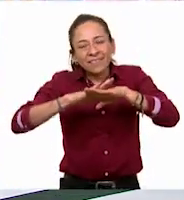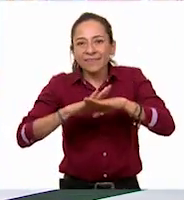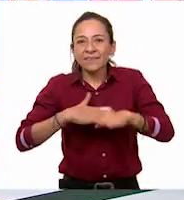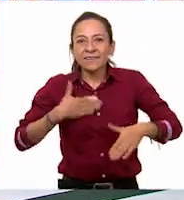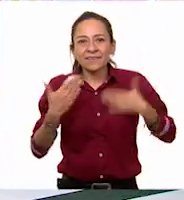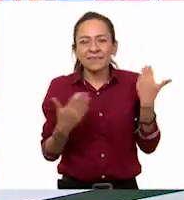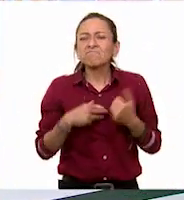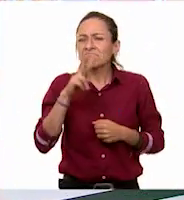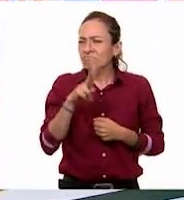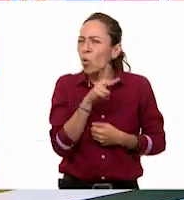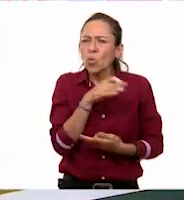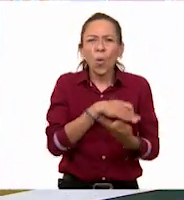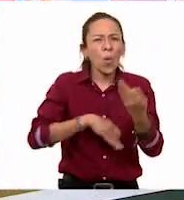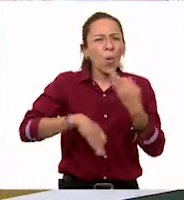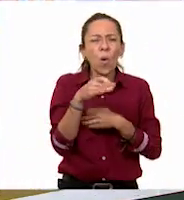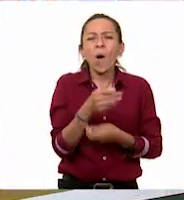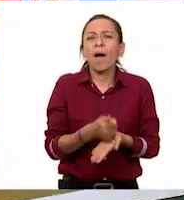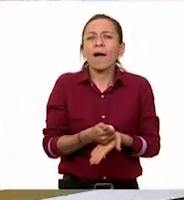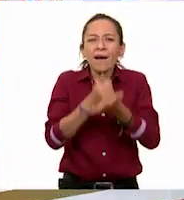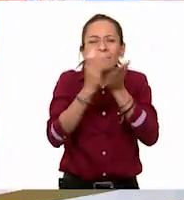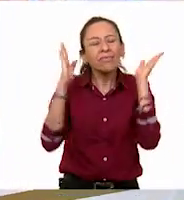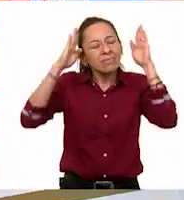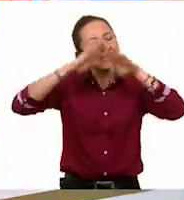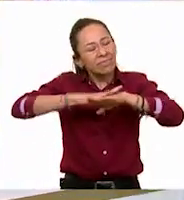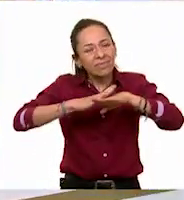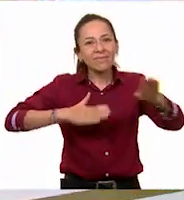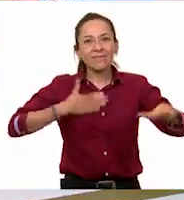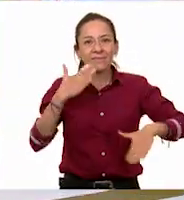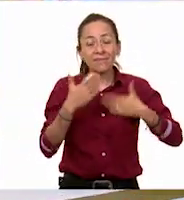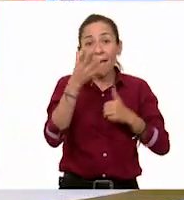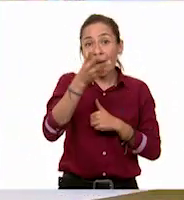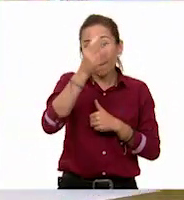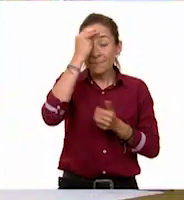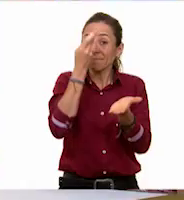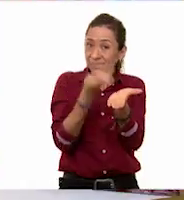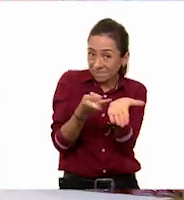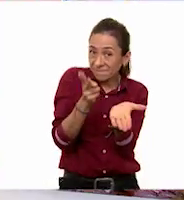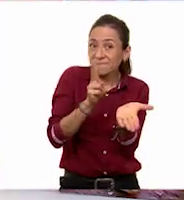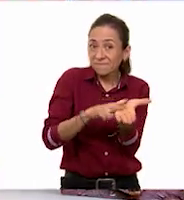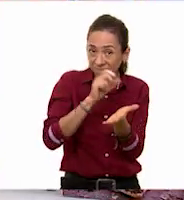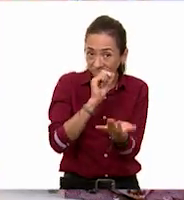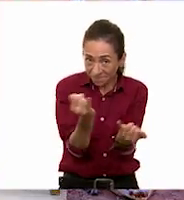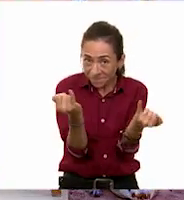y van a aprender de la historia de los objetos que ustedes están exponiendo.